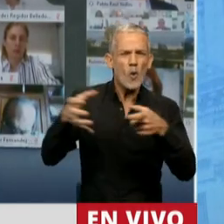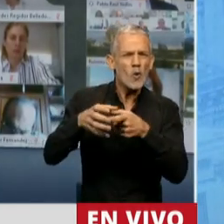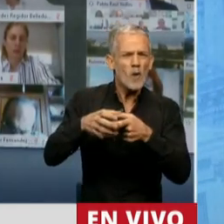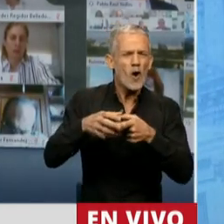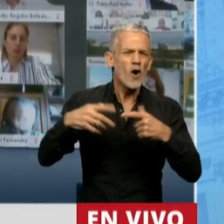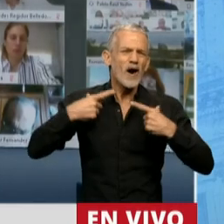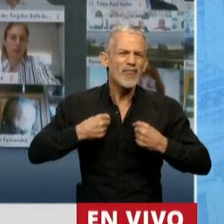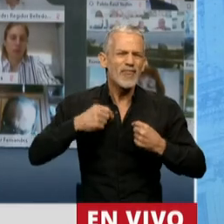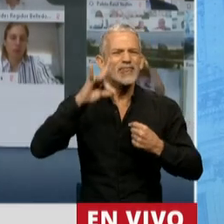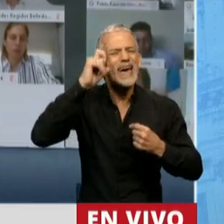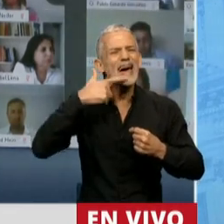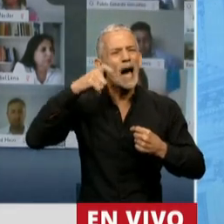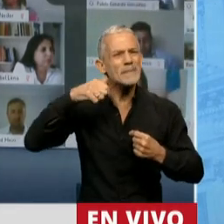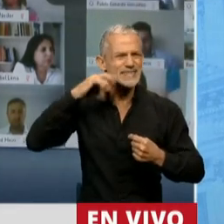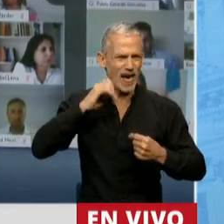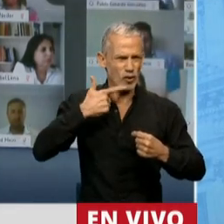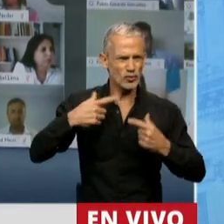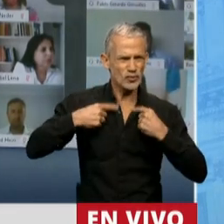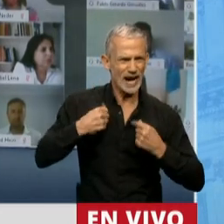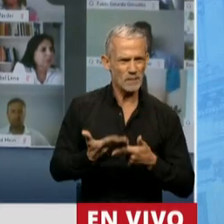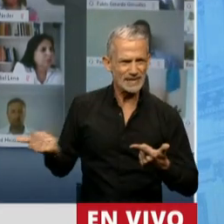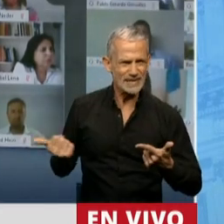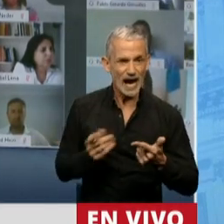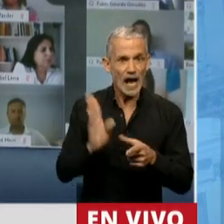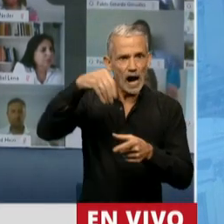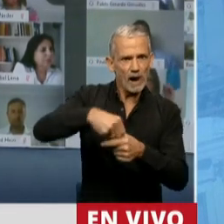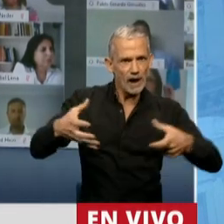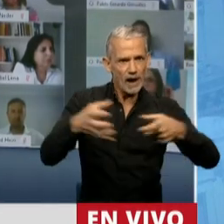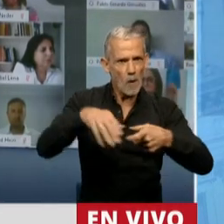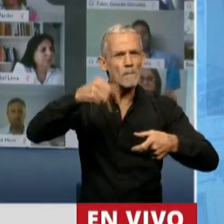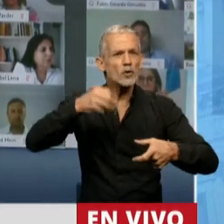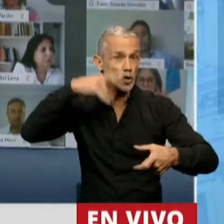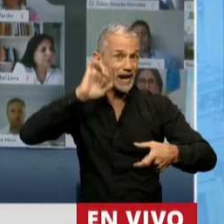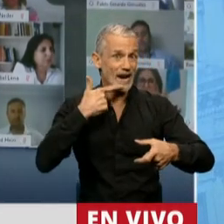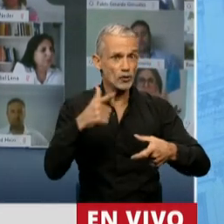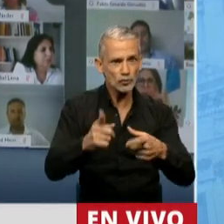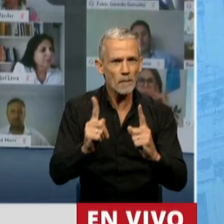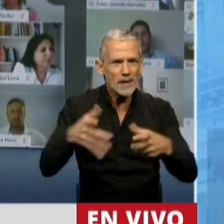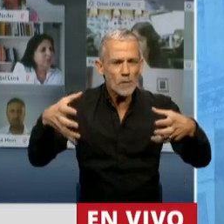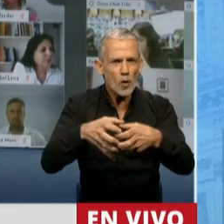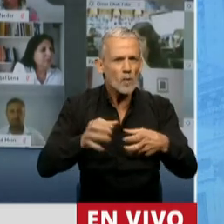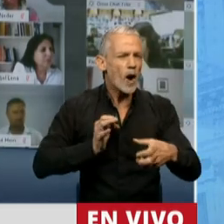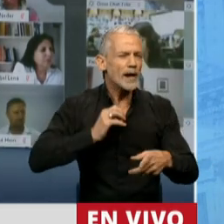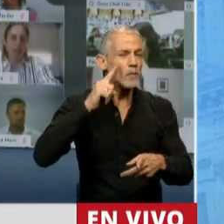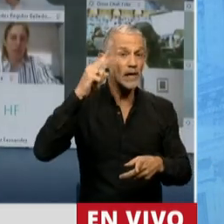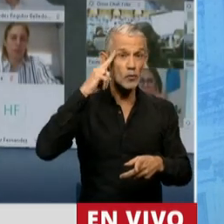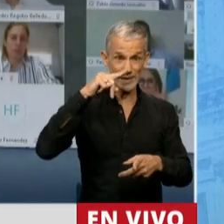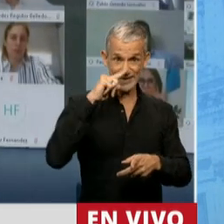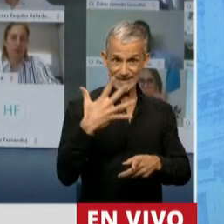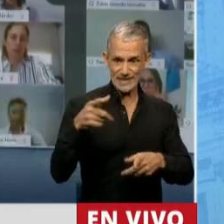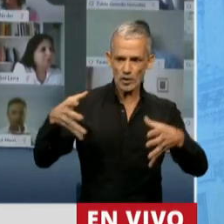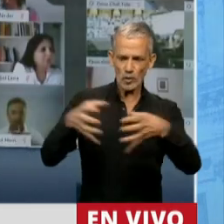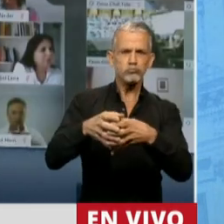después perteneció a montoneros. Pero fue ni más ni menos que montoneros, en el año 1975,